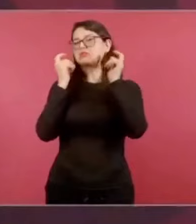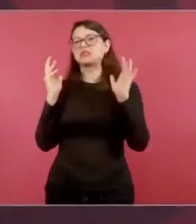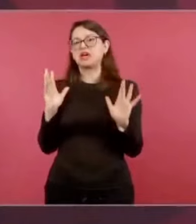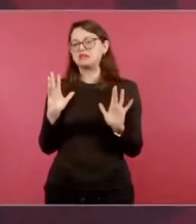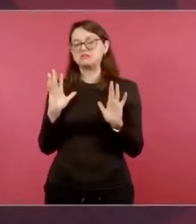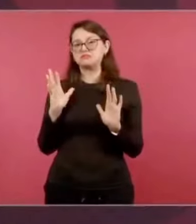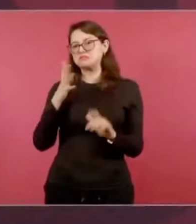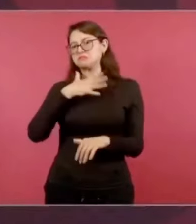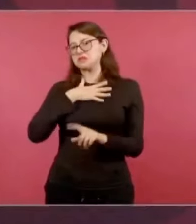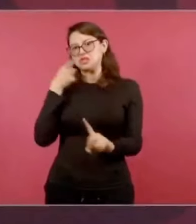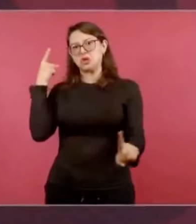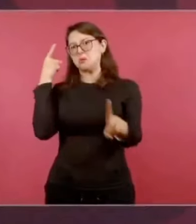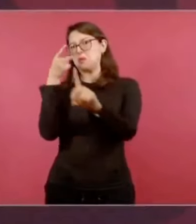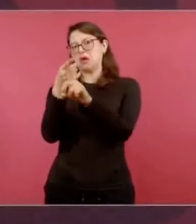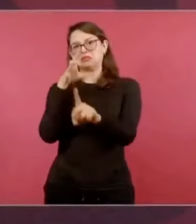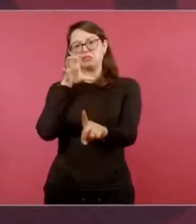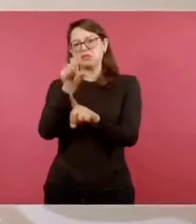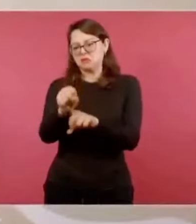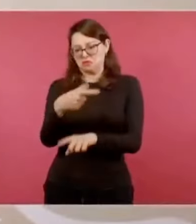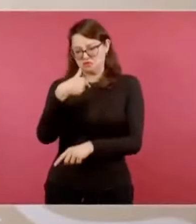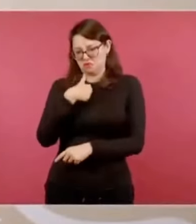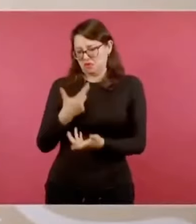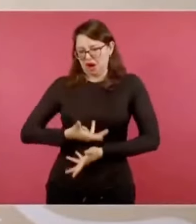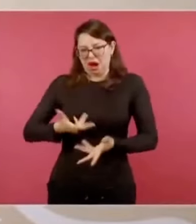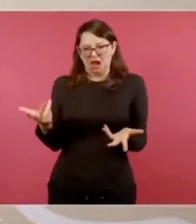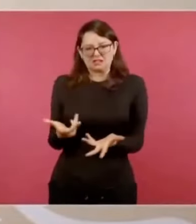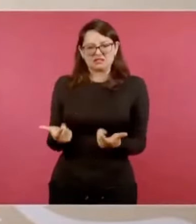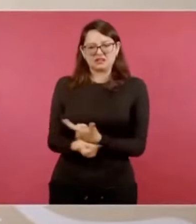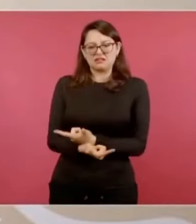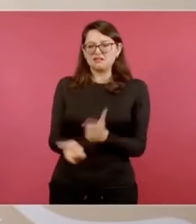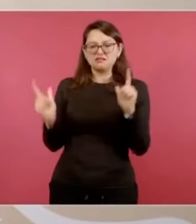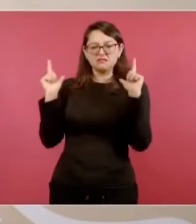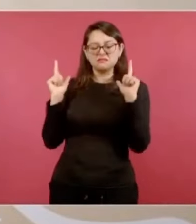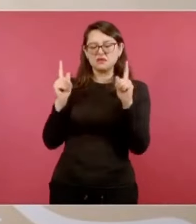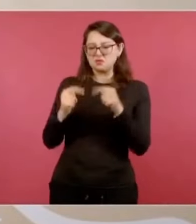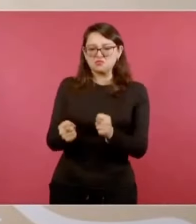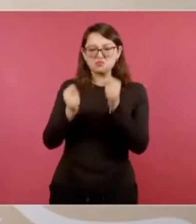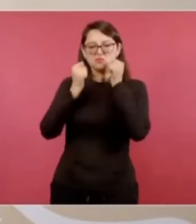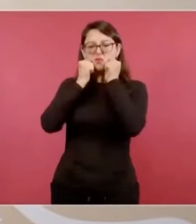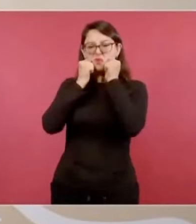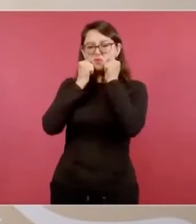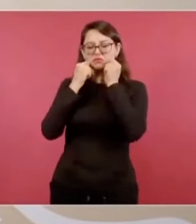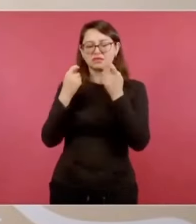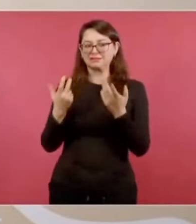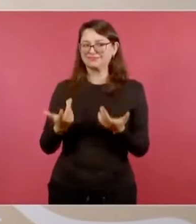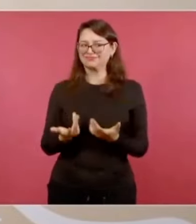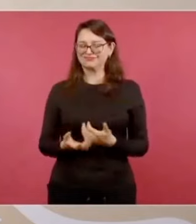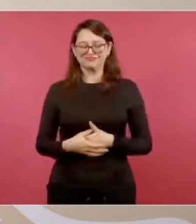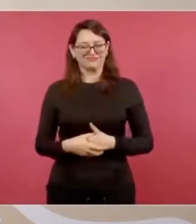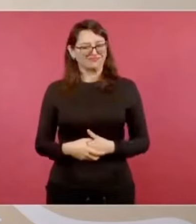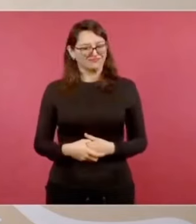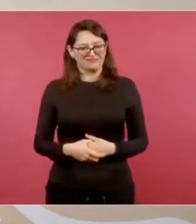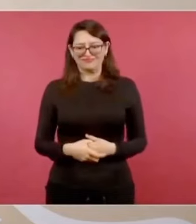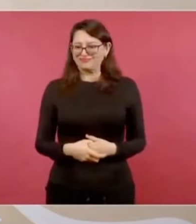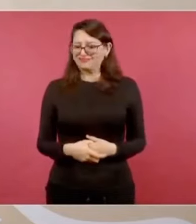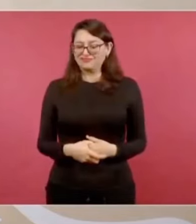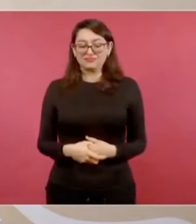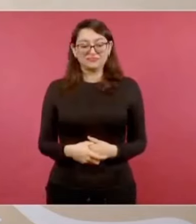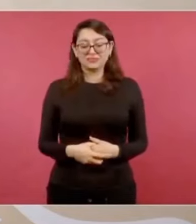porque ¿qué se gana